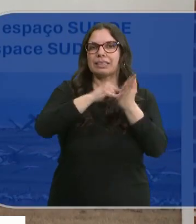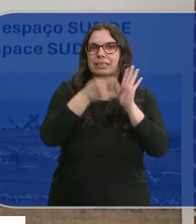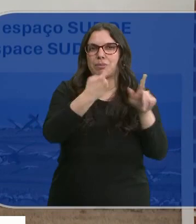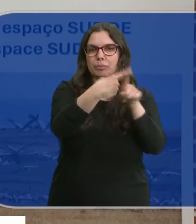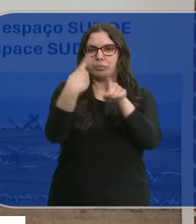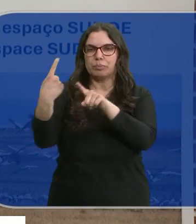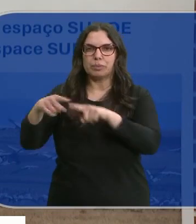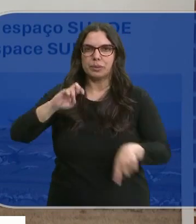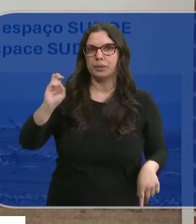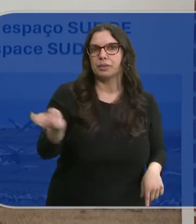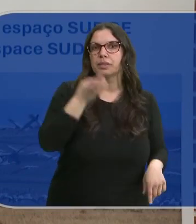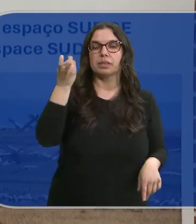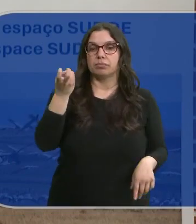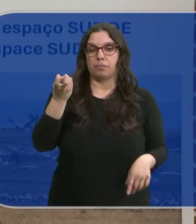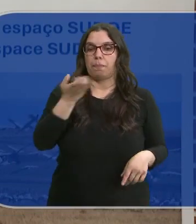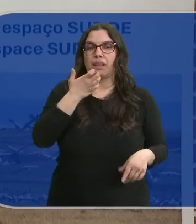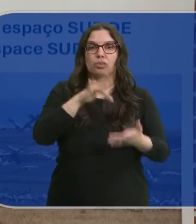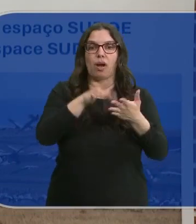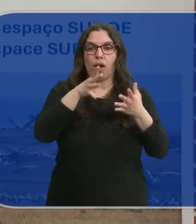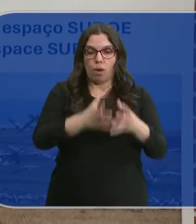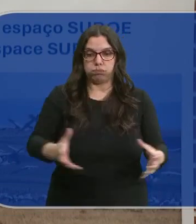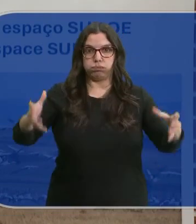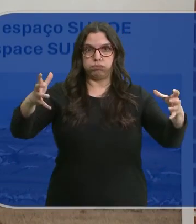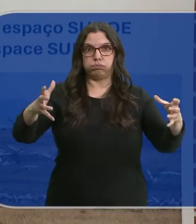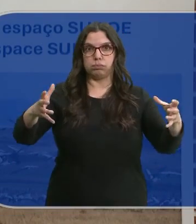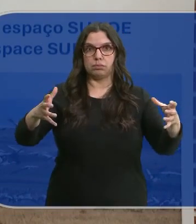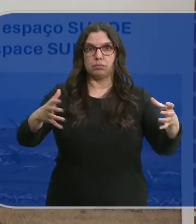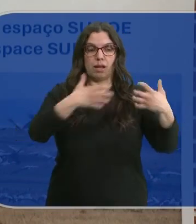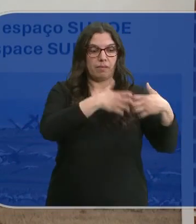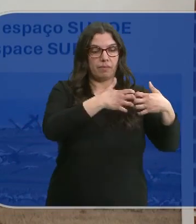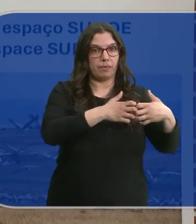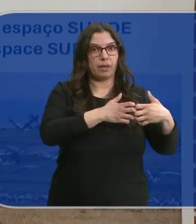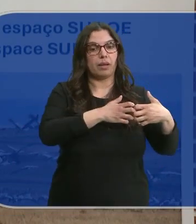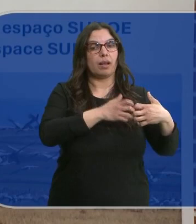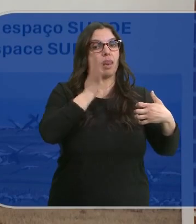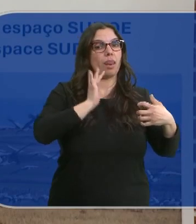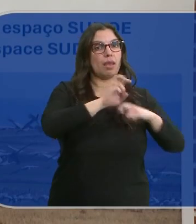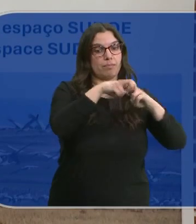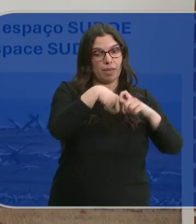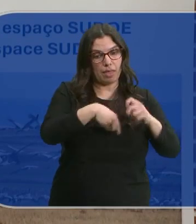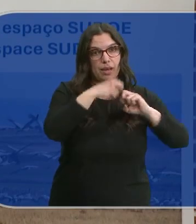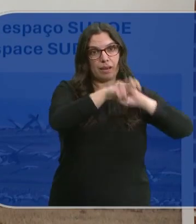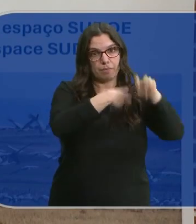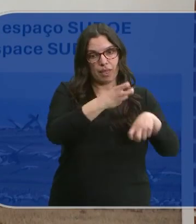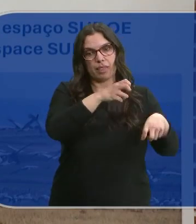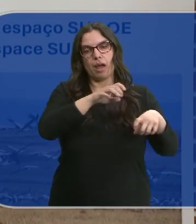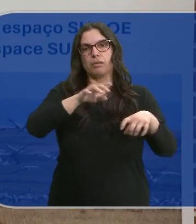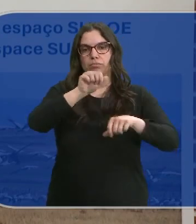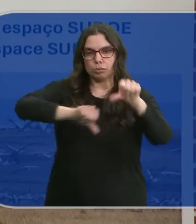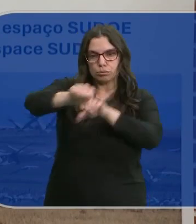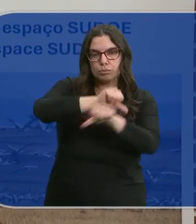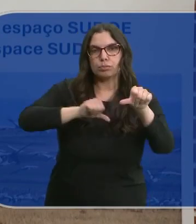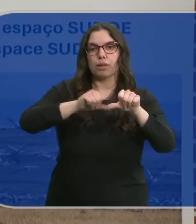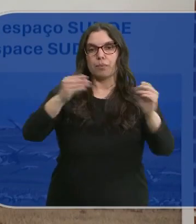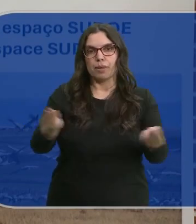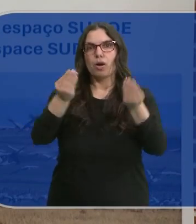distintos elementos que en una balsa donde llevaremos el agua de una depuradora, pues se tratará, se depurará, se mejorará para